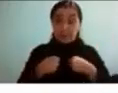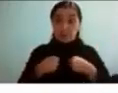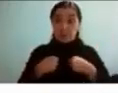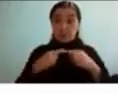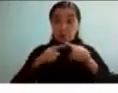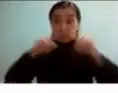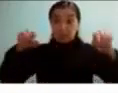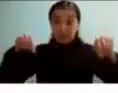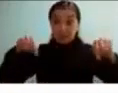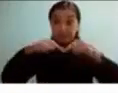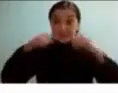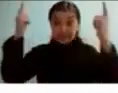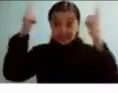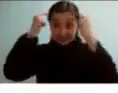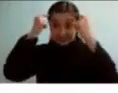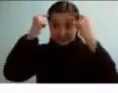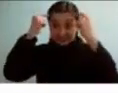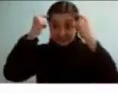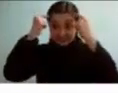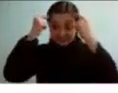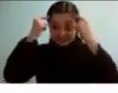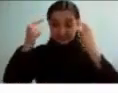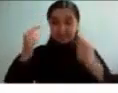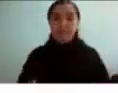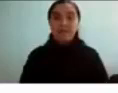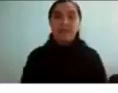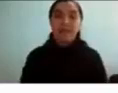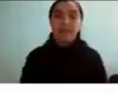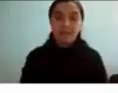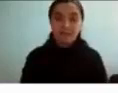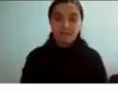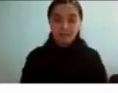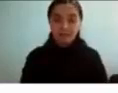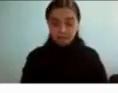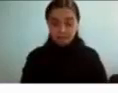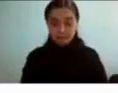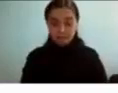o las personas que quizás se sienten identificadas con esto es un